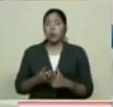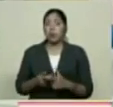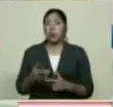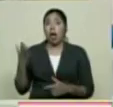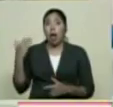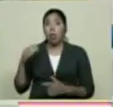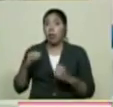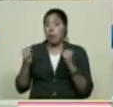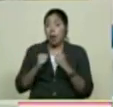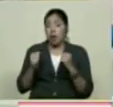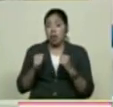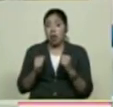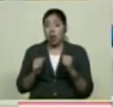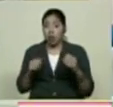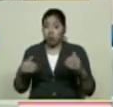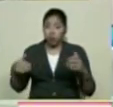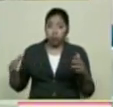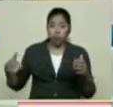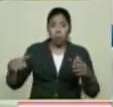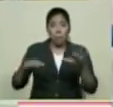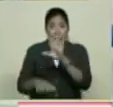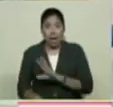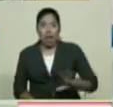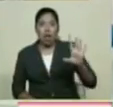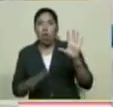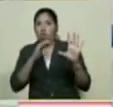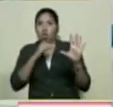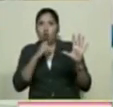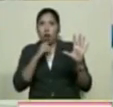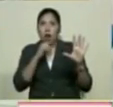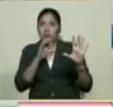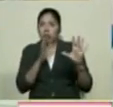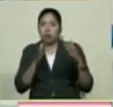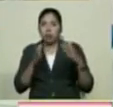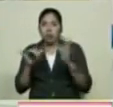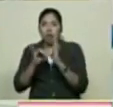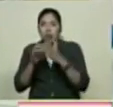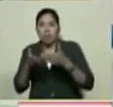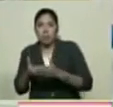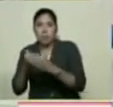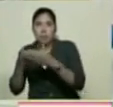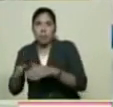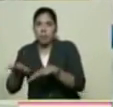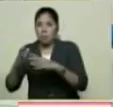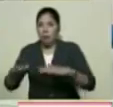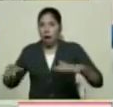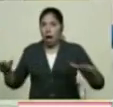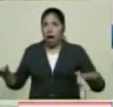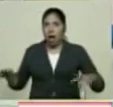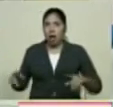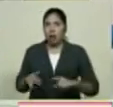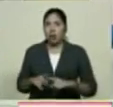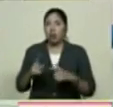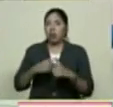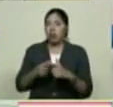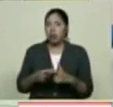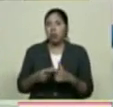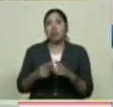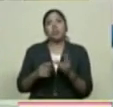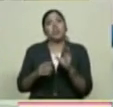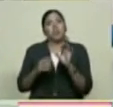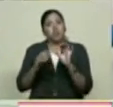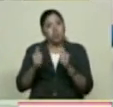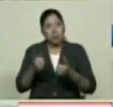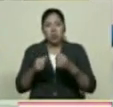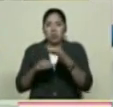ir construyendo pueblos en tránsito De manera de que tuviésemos acceso Como de hecho en este momento tenemos a través del